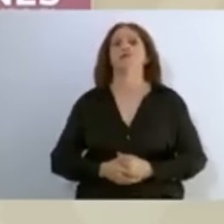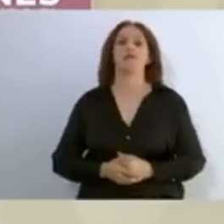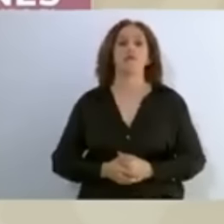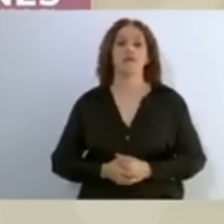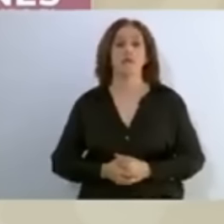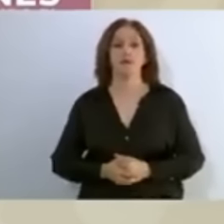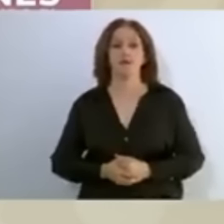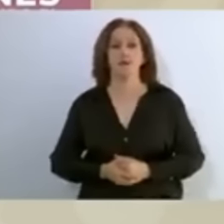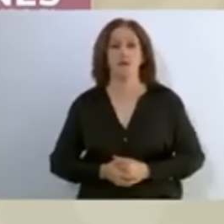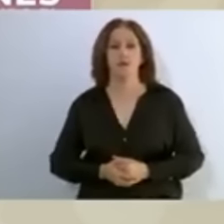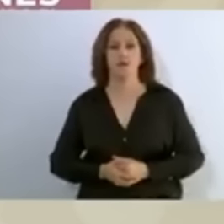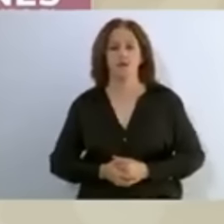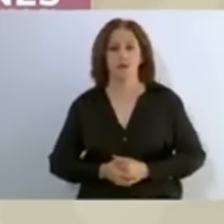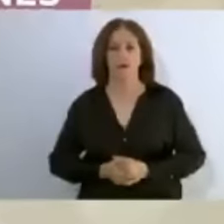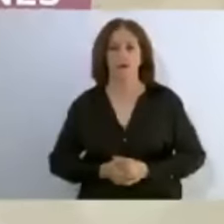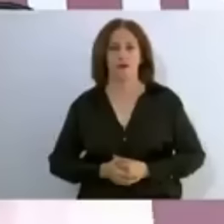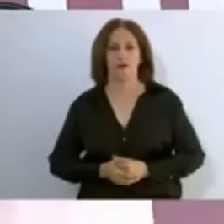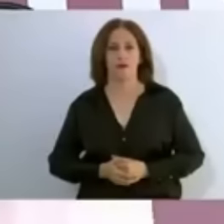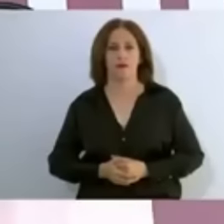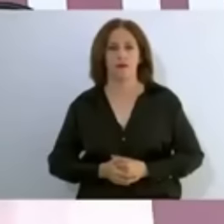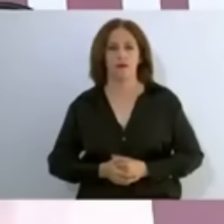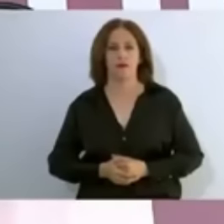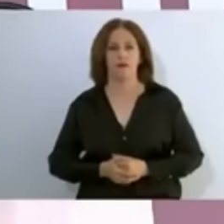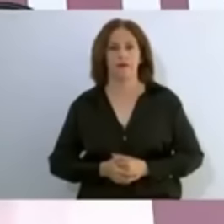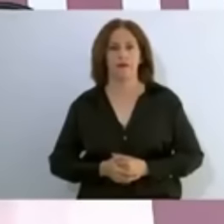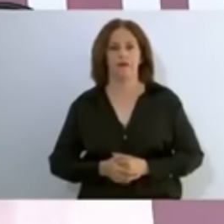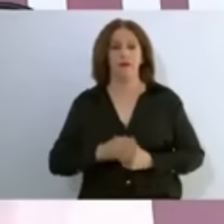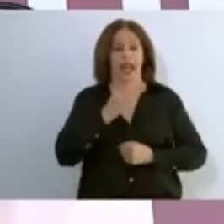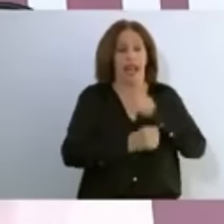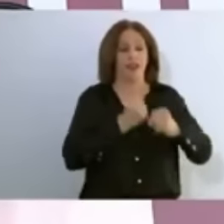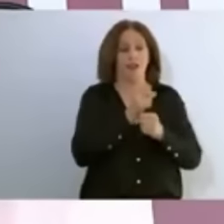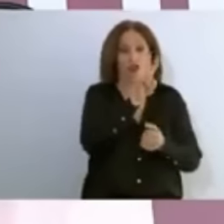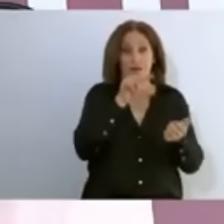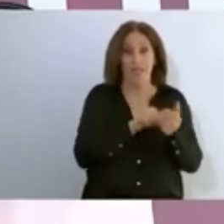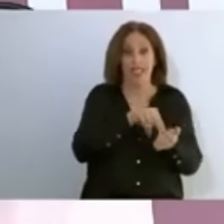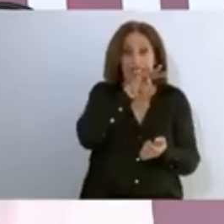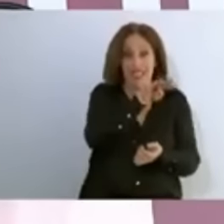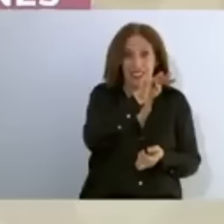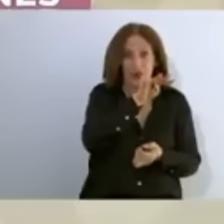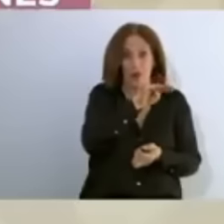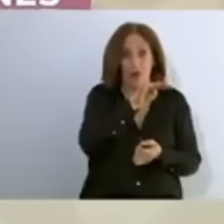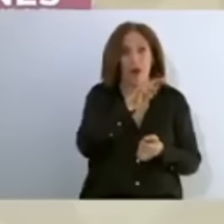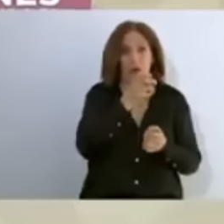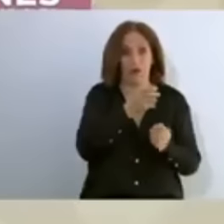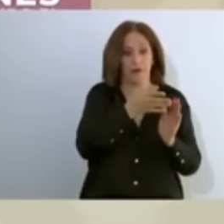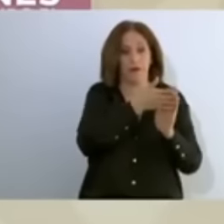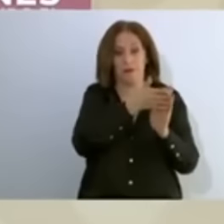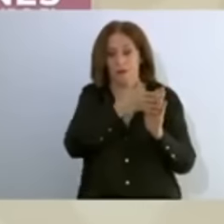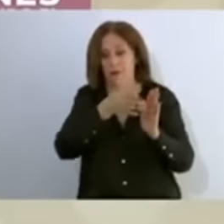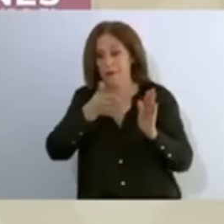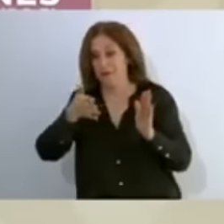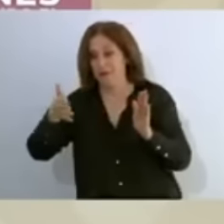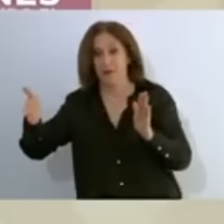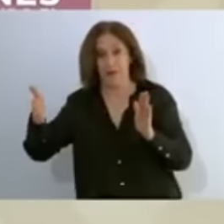a partir de enero de 2019, con la llegada del licenciado Andrés Manuel López